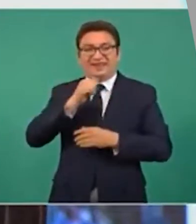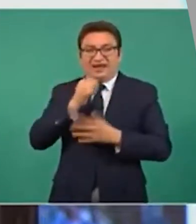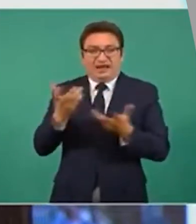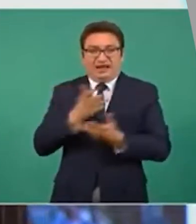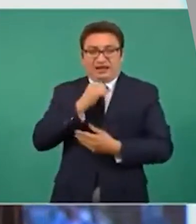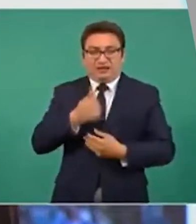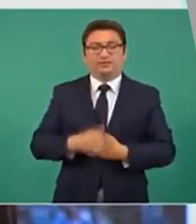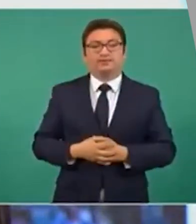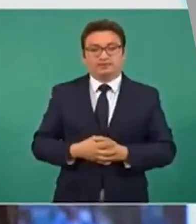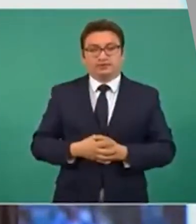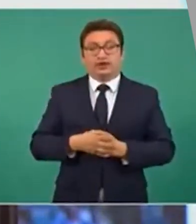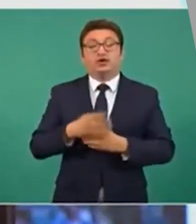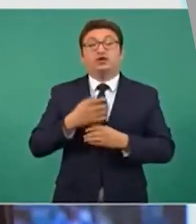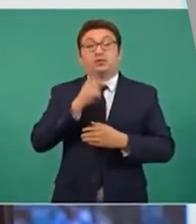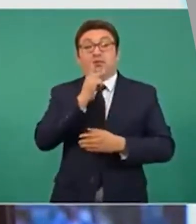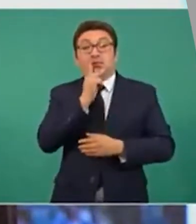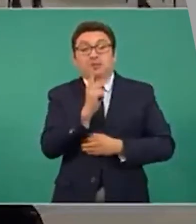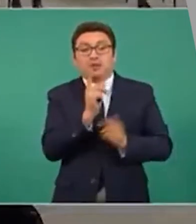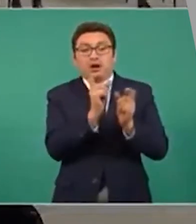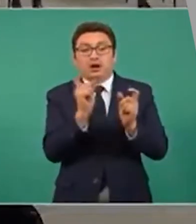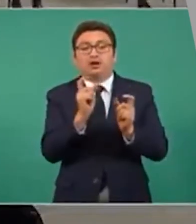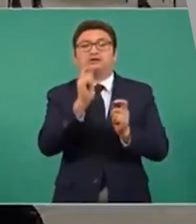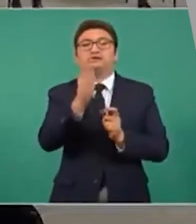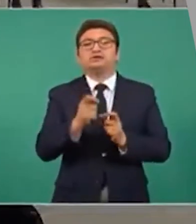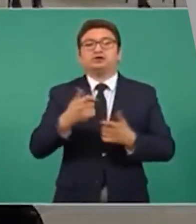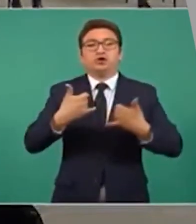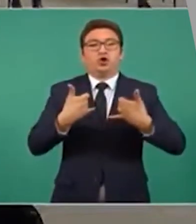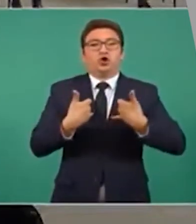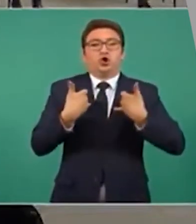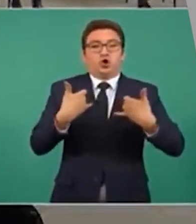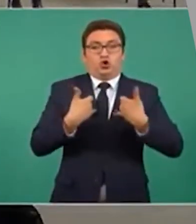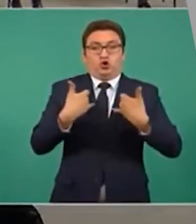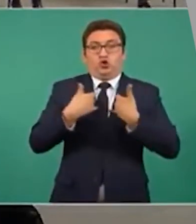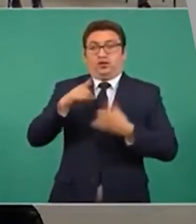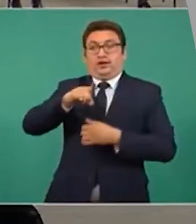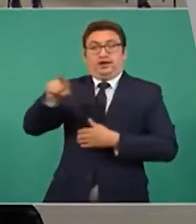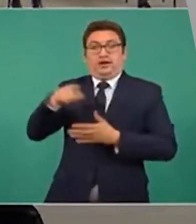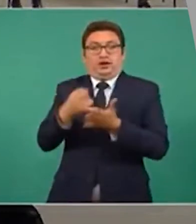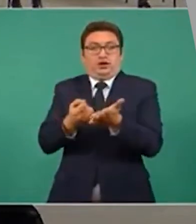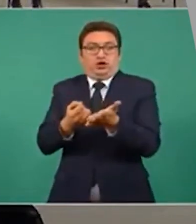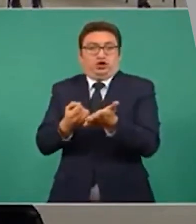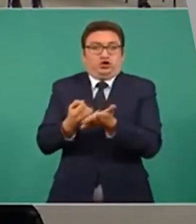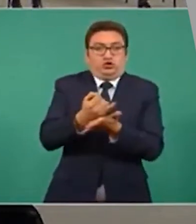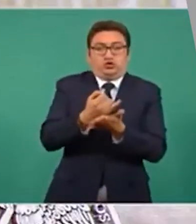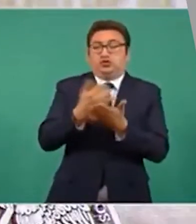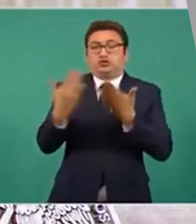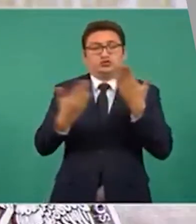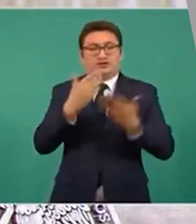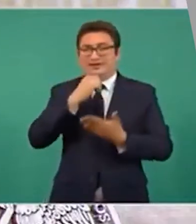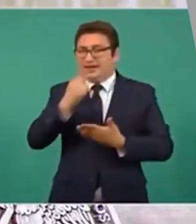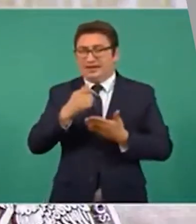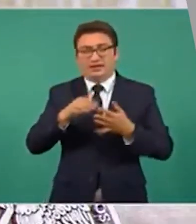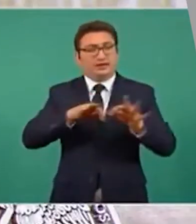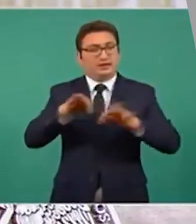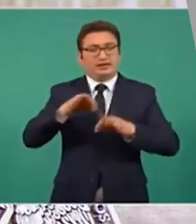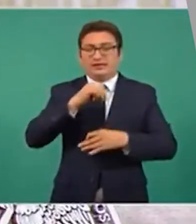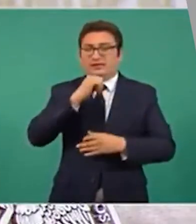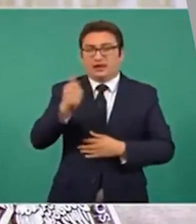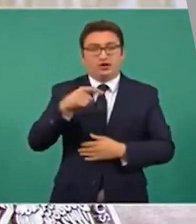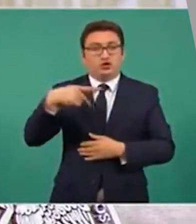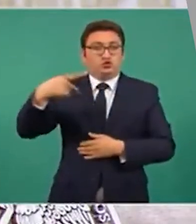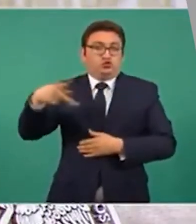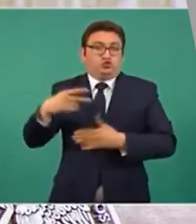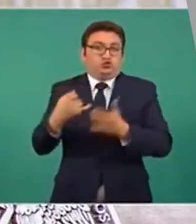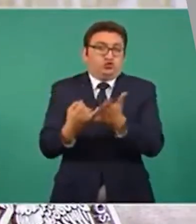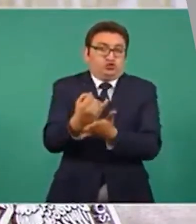diversas fuentes, esta palabra se refería a jóvenes que por decisión propia ni estudiaban ni trabajaban, pero